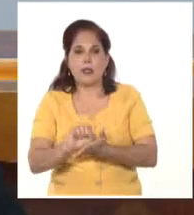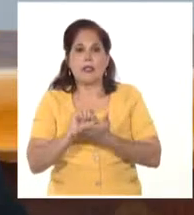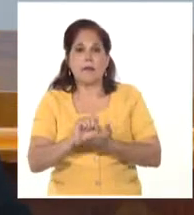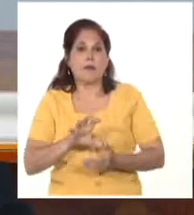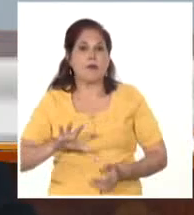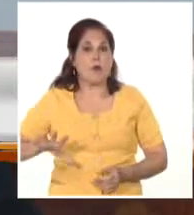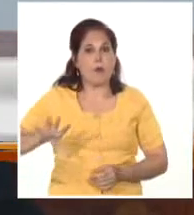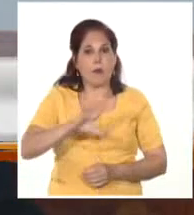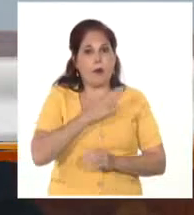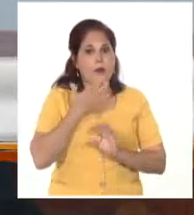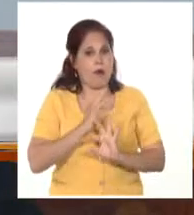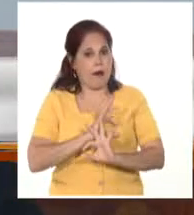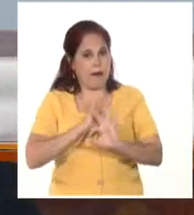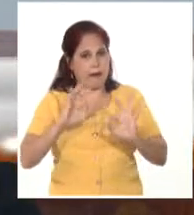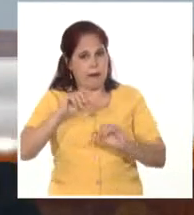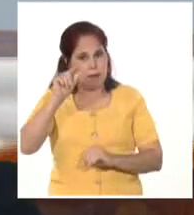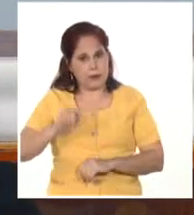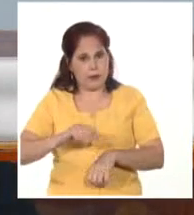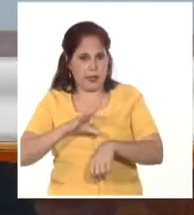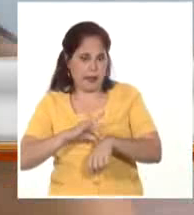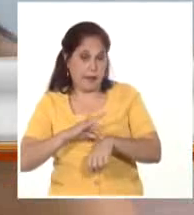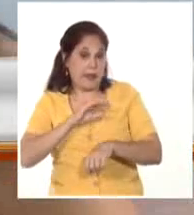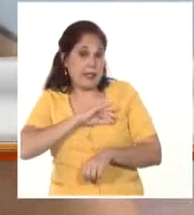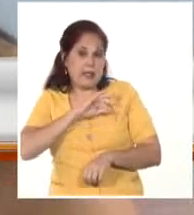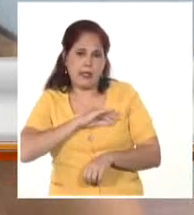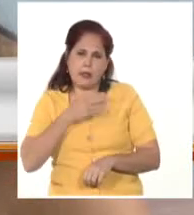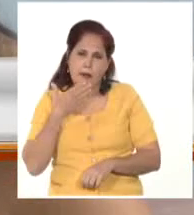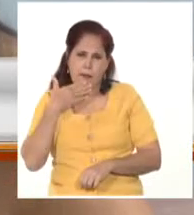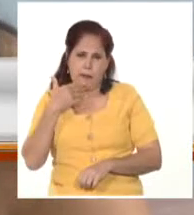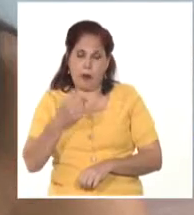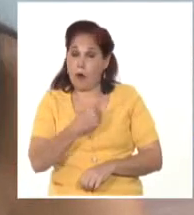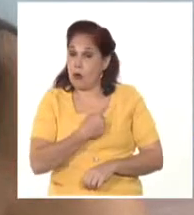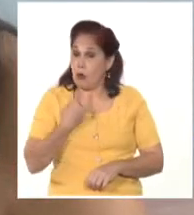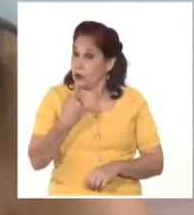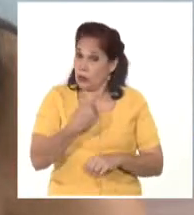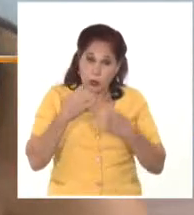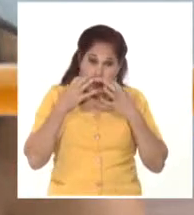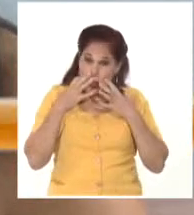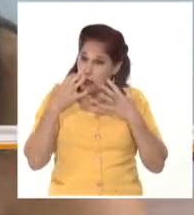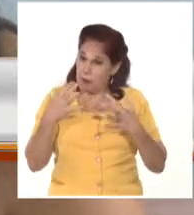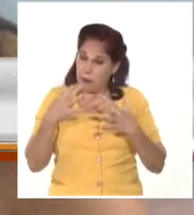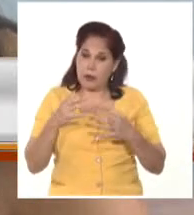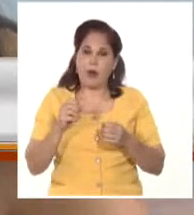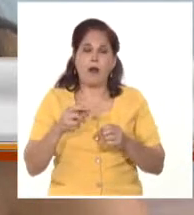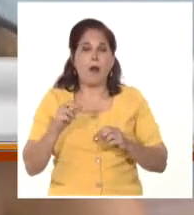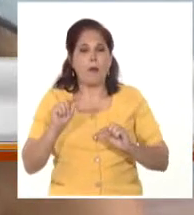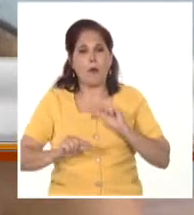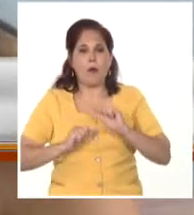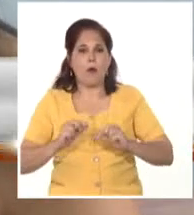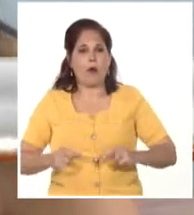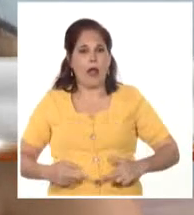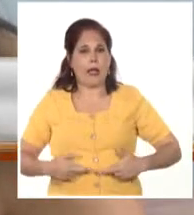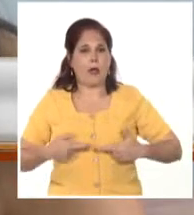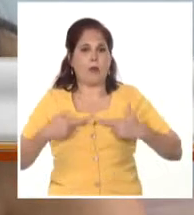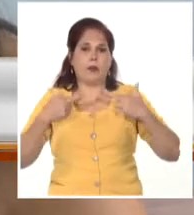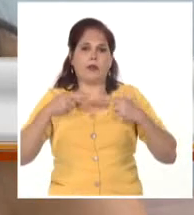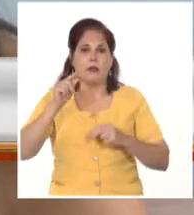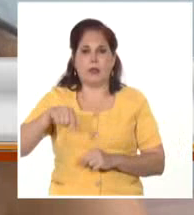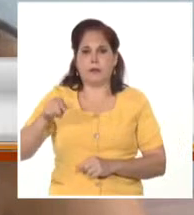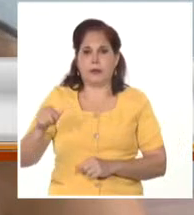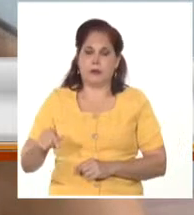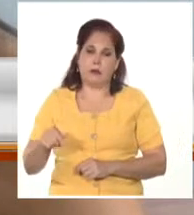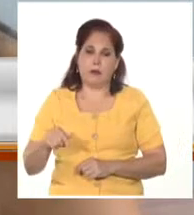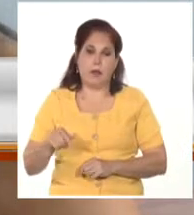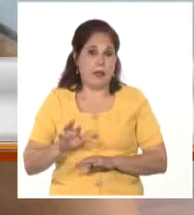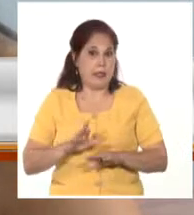garanticen una mejor calidad de vida del paciente y la satisfacción del mismo. Para nosotros lo más importante es la recuperación del paciente, con eso